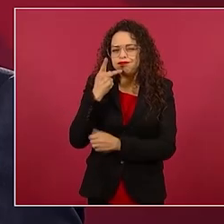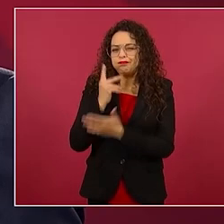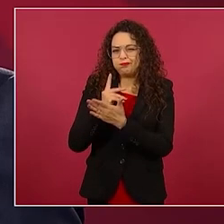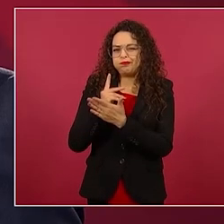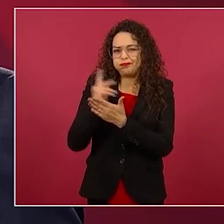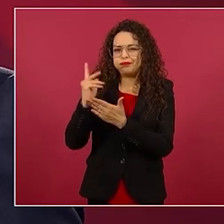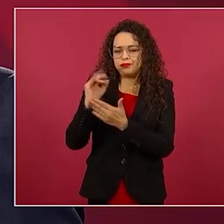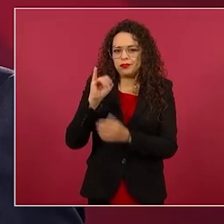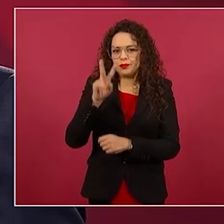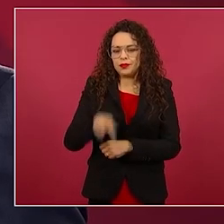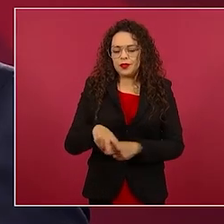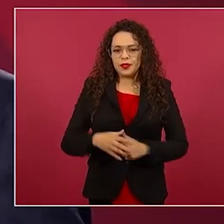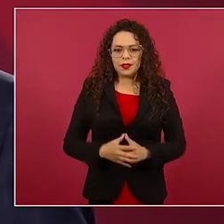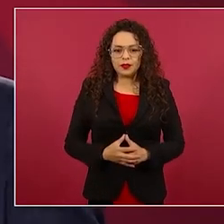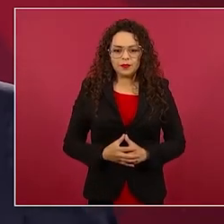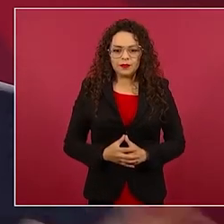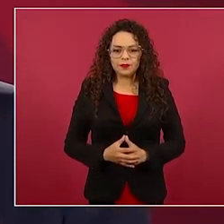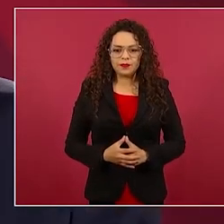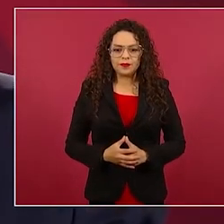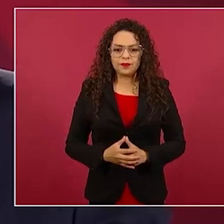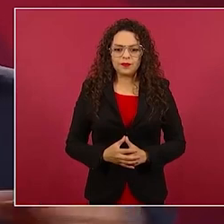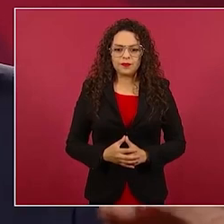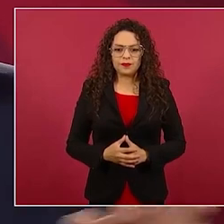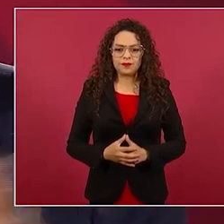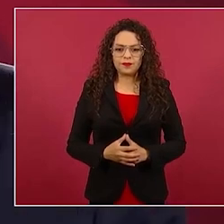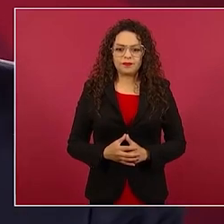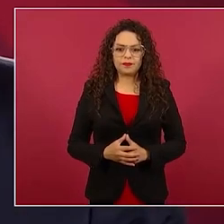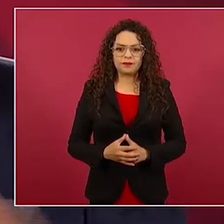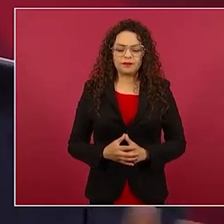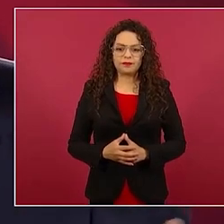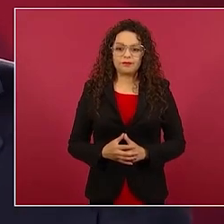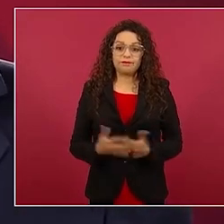¿Cómo se cambia de chaqueta?